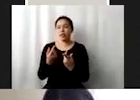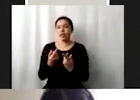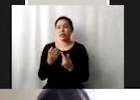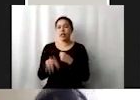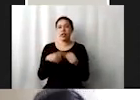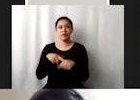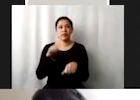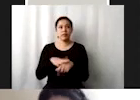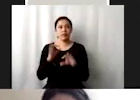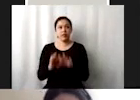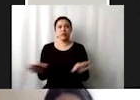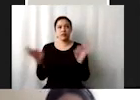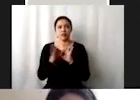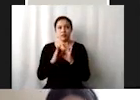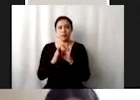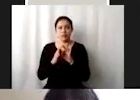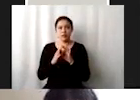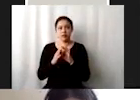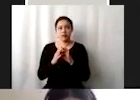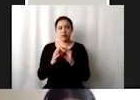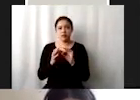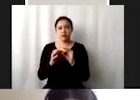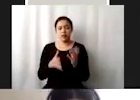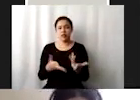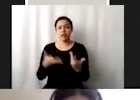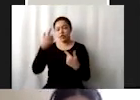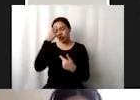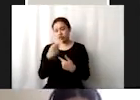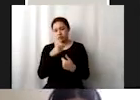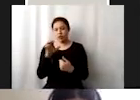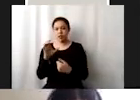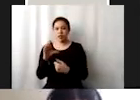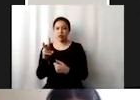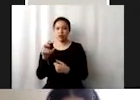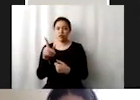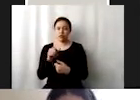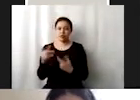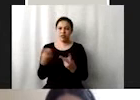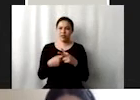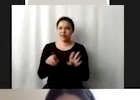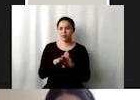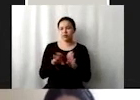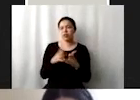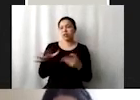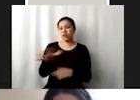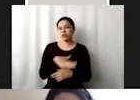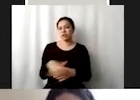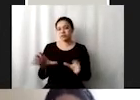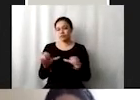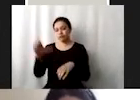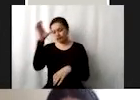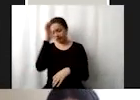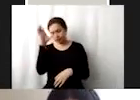cualquiera que sea su sentir sobre el origen del COVID la mayoría de la comunidad científica coincide